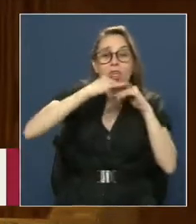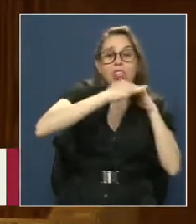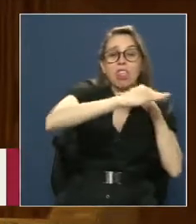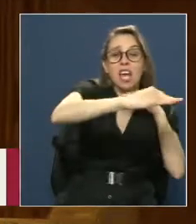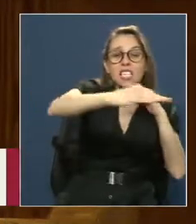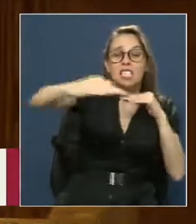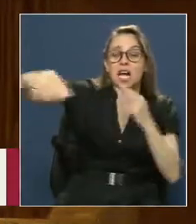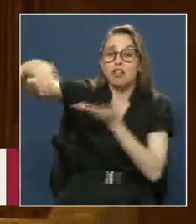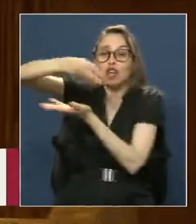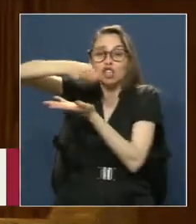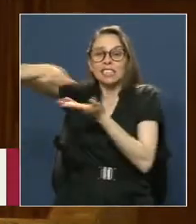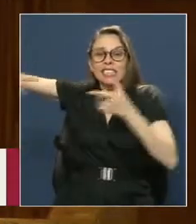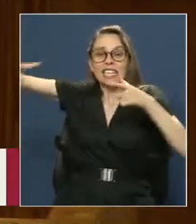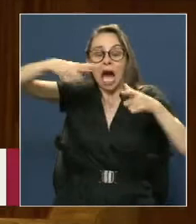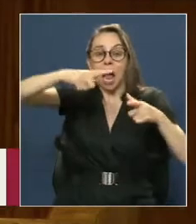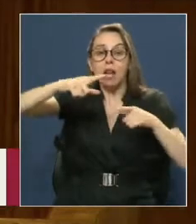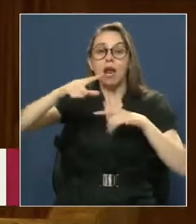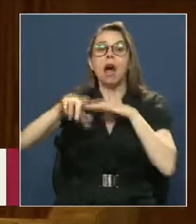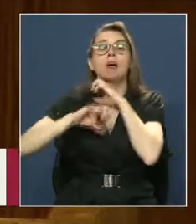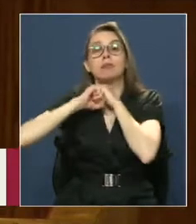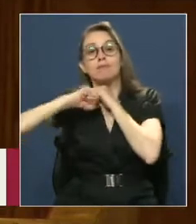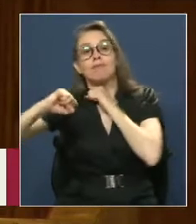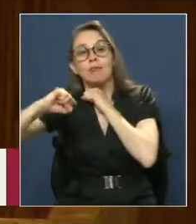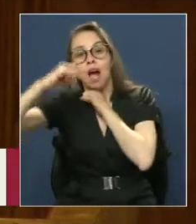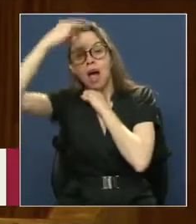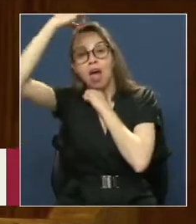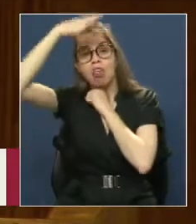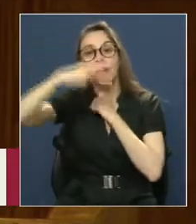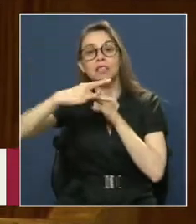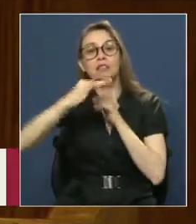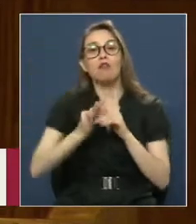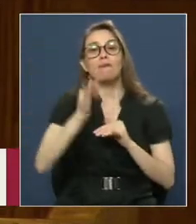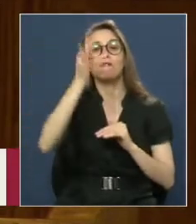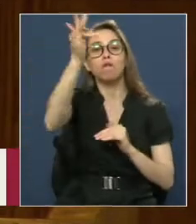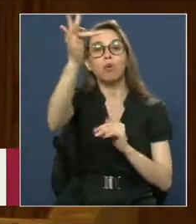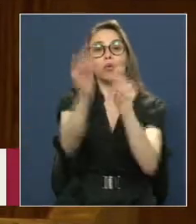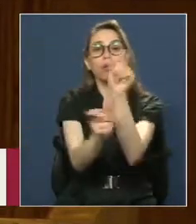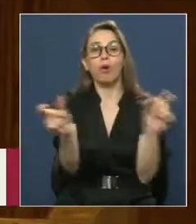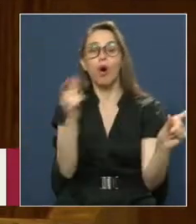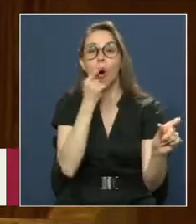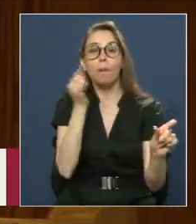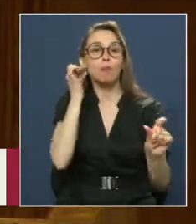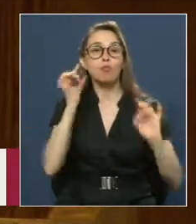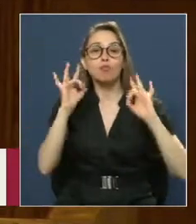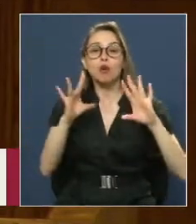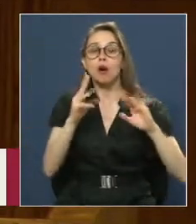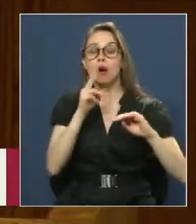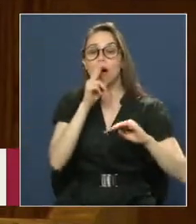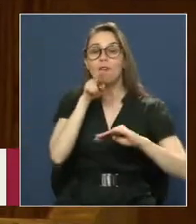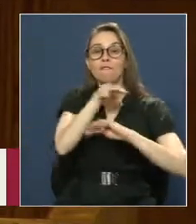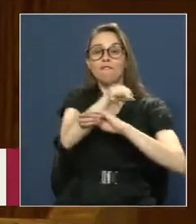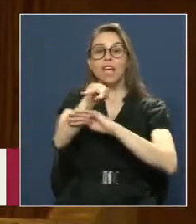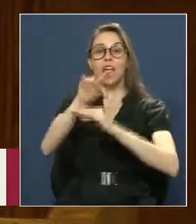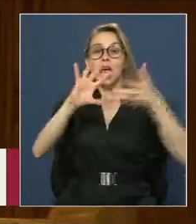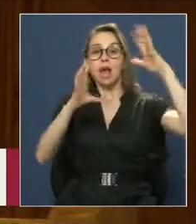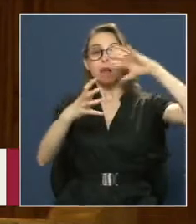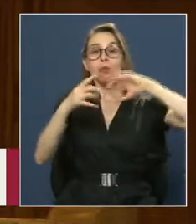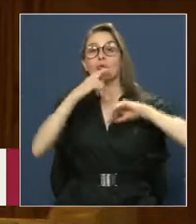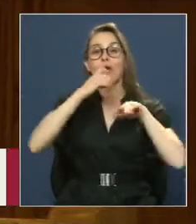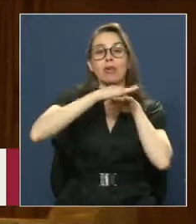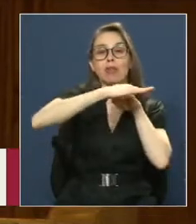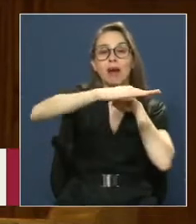Y salares Amarran Encadenan Sus destinos Y horizontes Con los hombres Y mujeres Que decidieron Ver el mundo Desde ellas